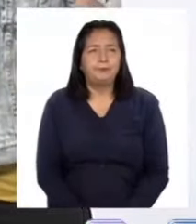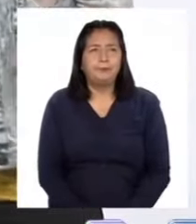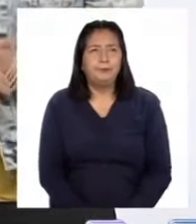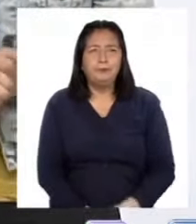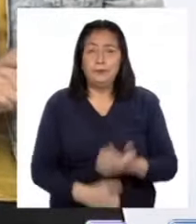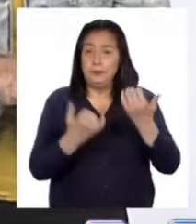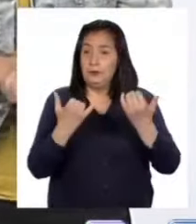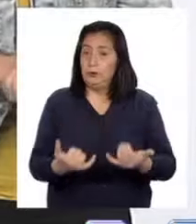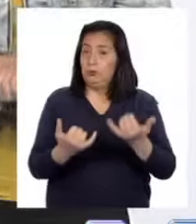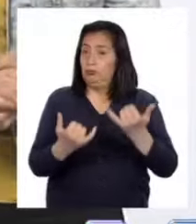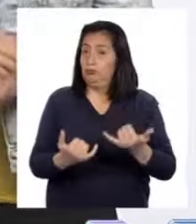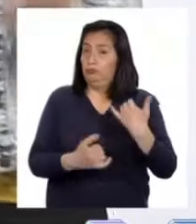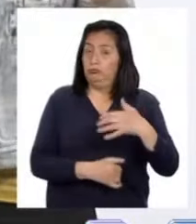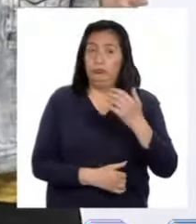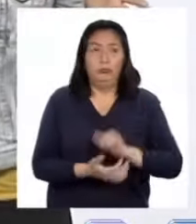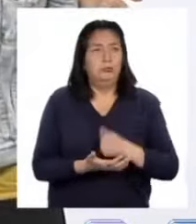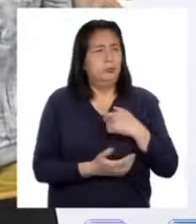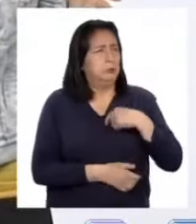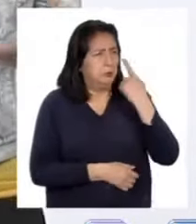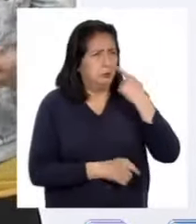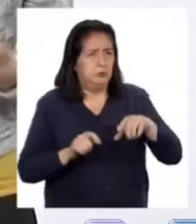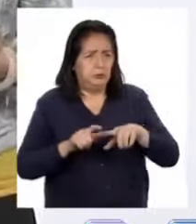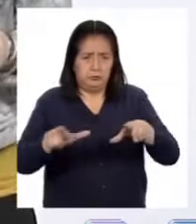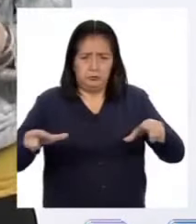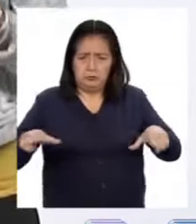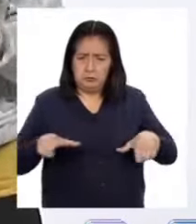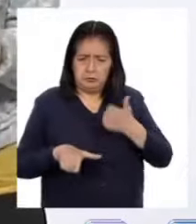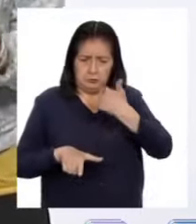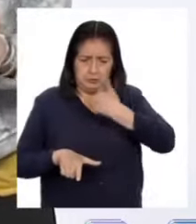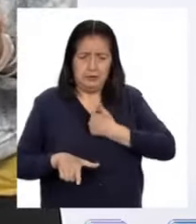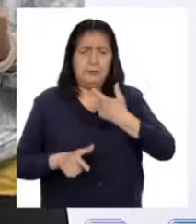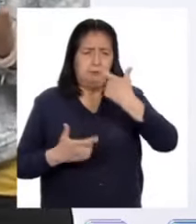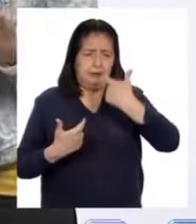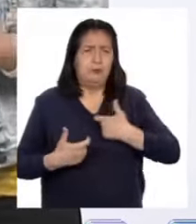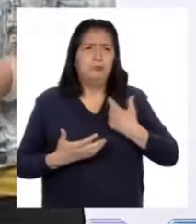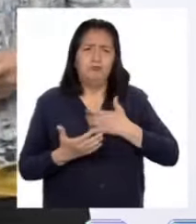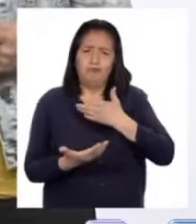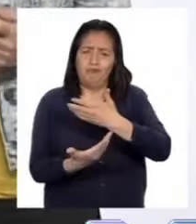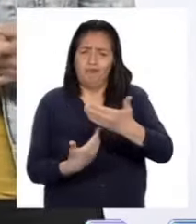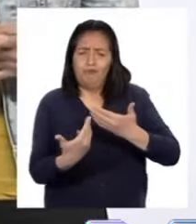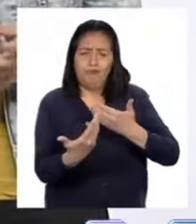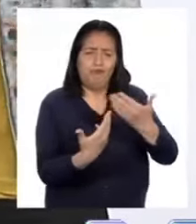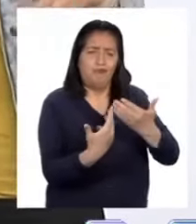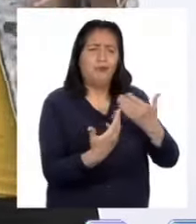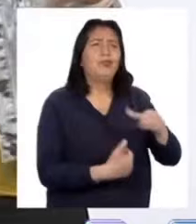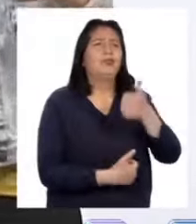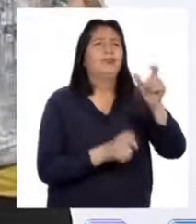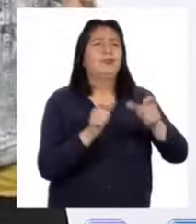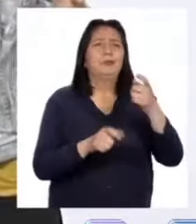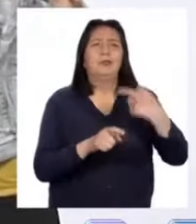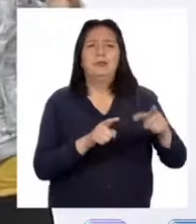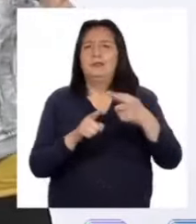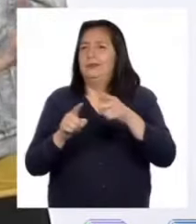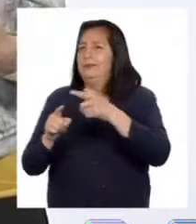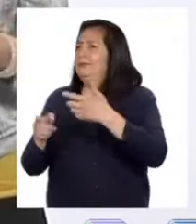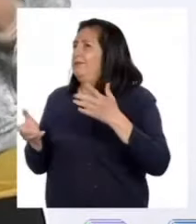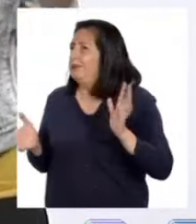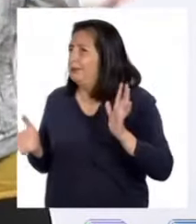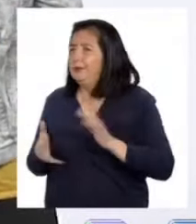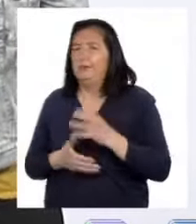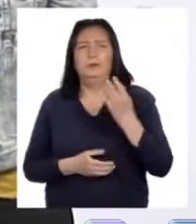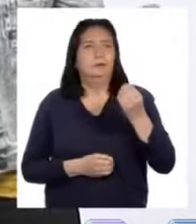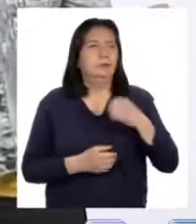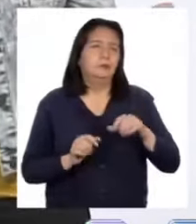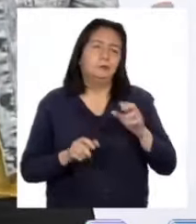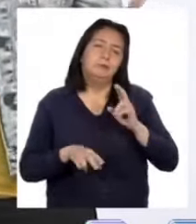El día de hoy reconoceremos cómo el espacio personal nos permite interactuar de manera cómoda con los demás en diversas situaciones como